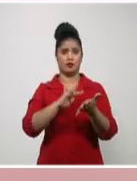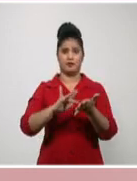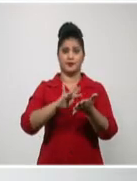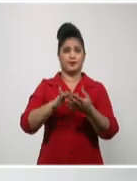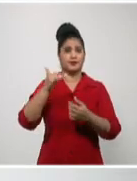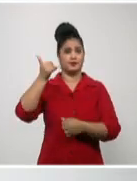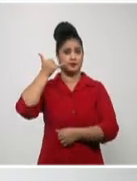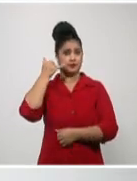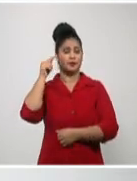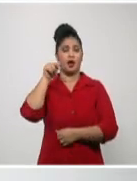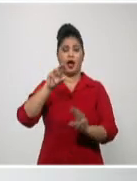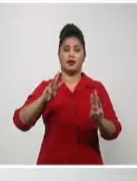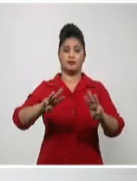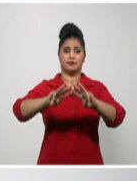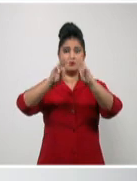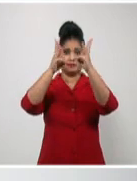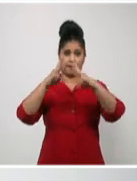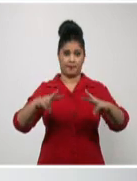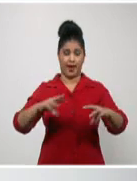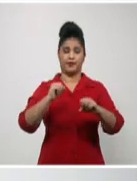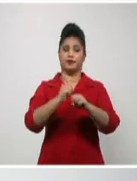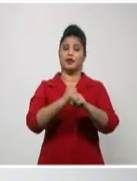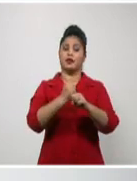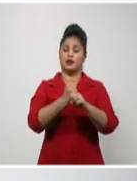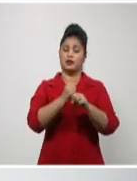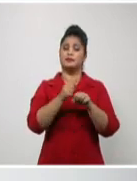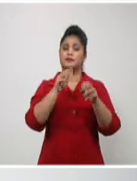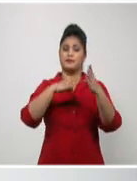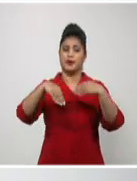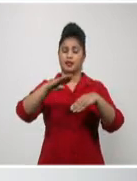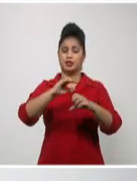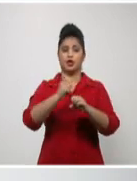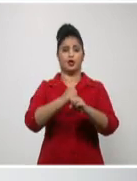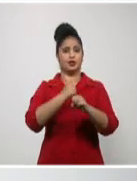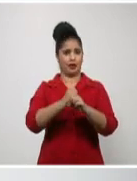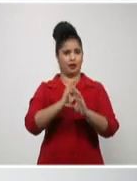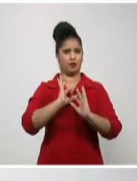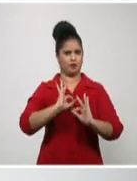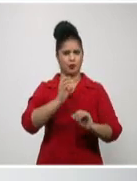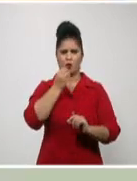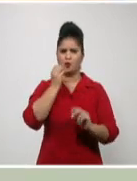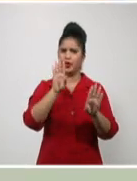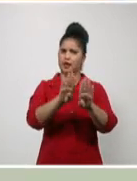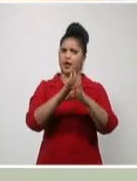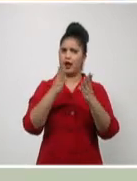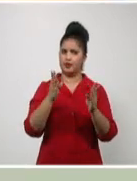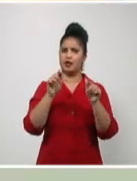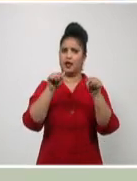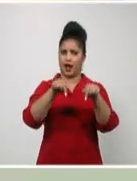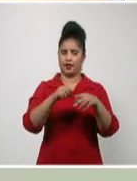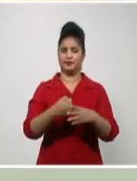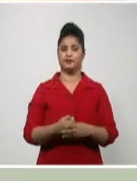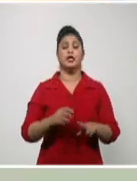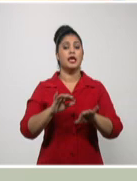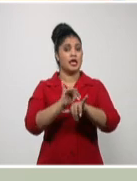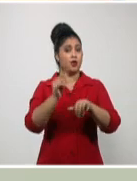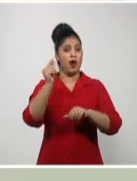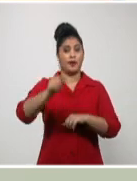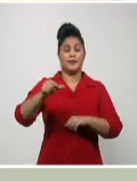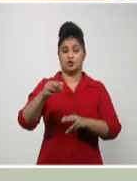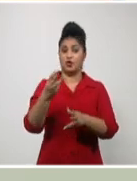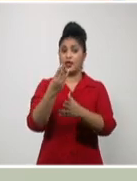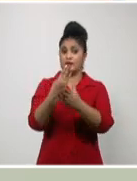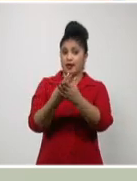web del Ministerio de Trabajo y Seguridad Social, y es compatible con la herramienta de accesibilidad para personas con discapacidades TOLBAC.